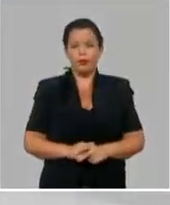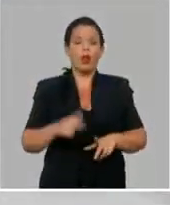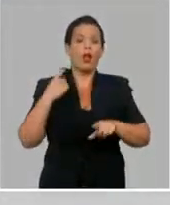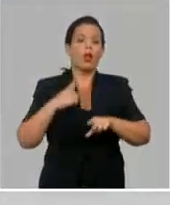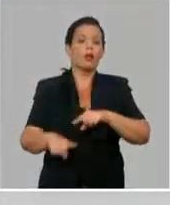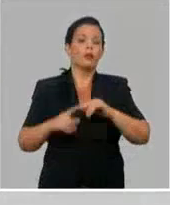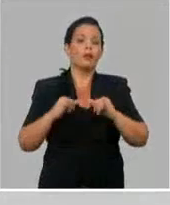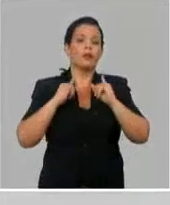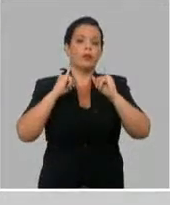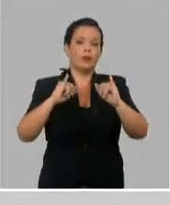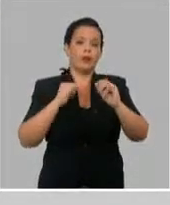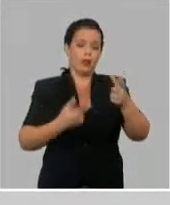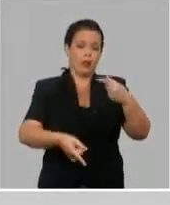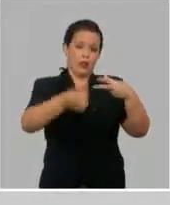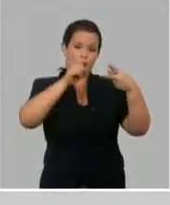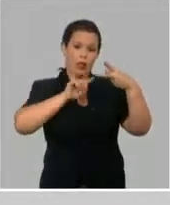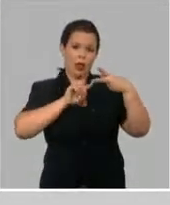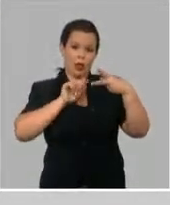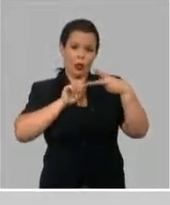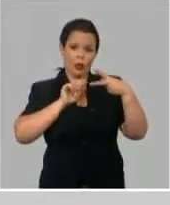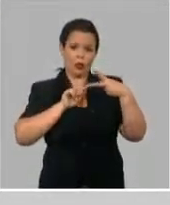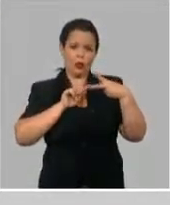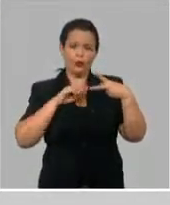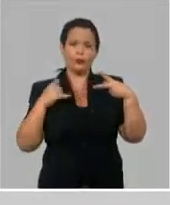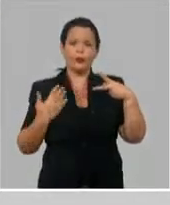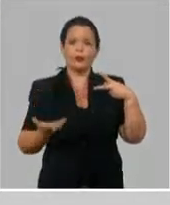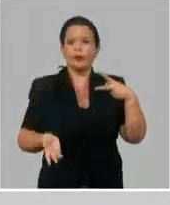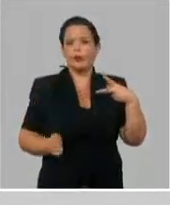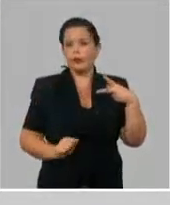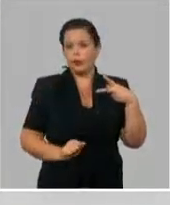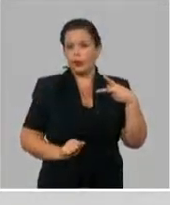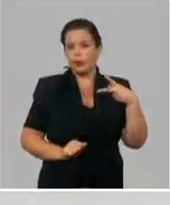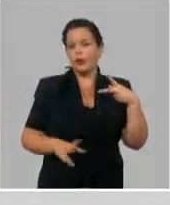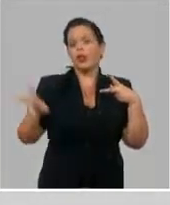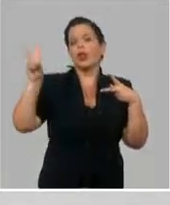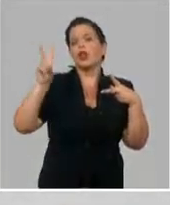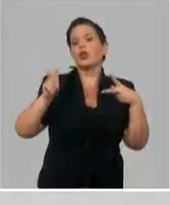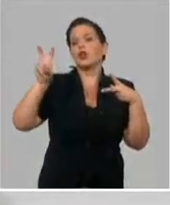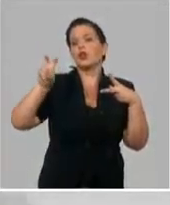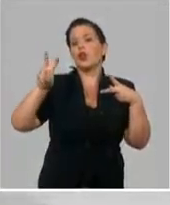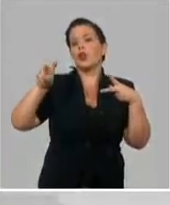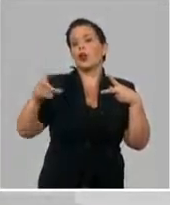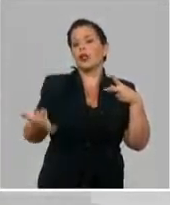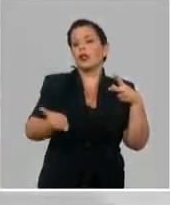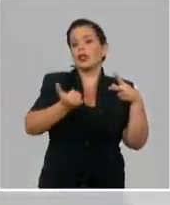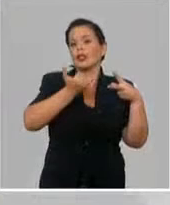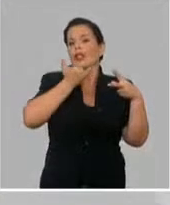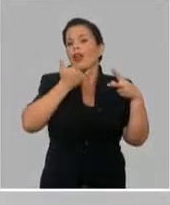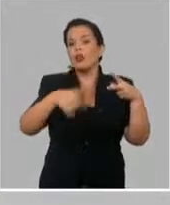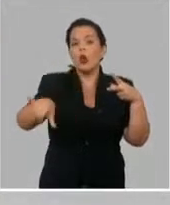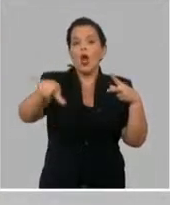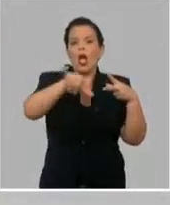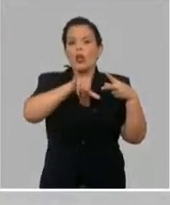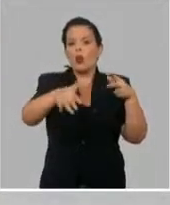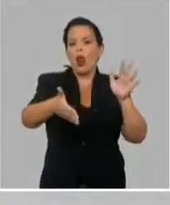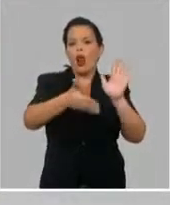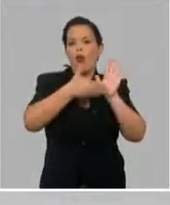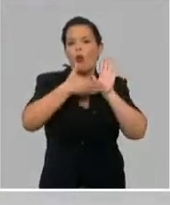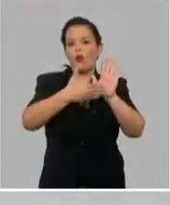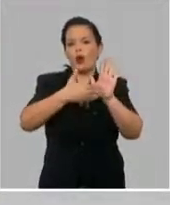decir que el segundo elemento, que son el supuesto daño, también quedó rápidamente descartado. Por ejemplo,